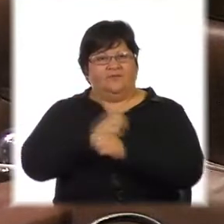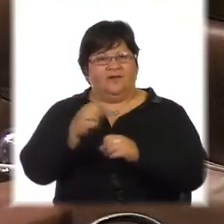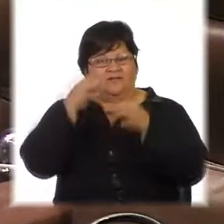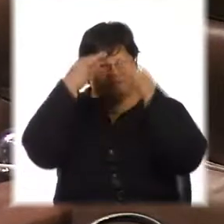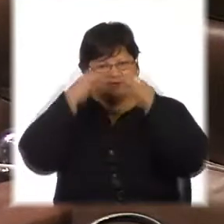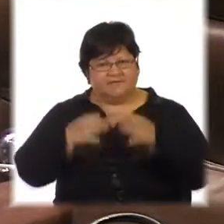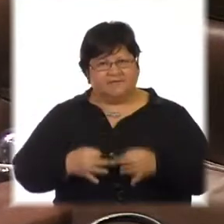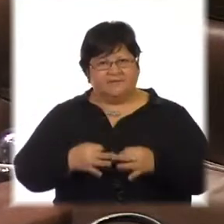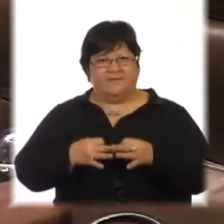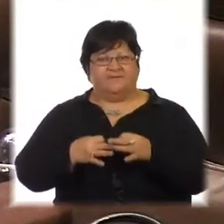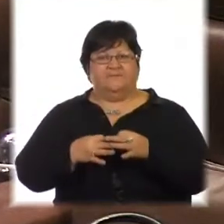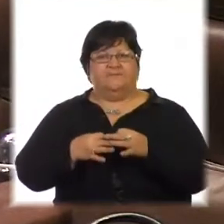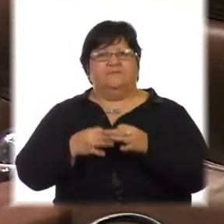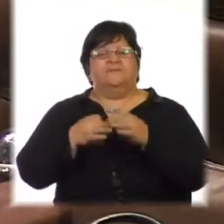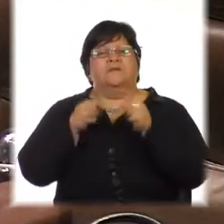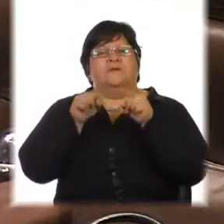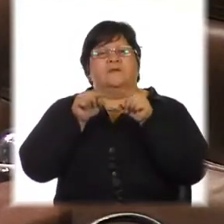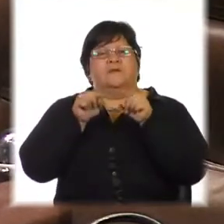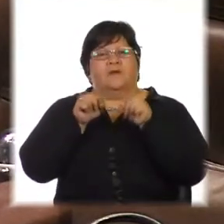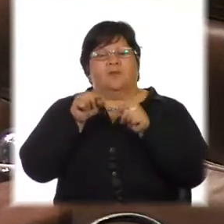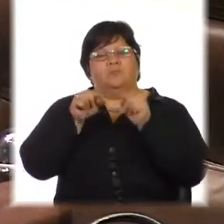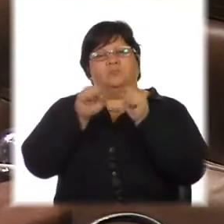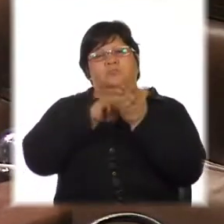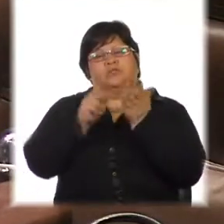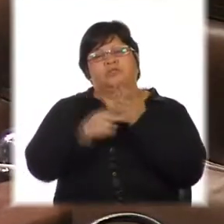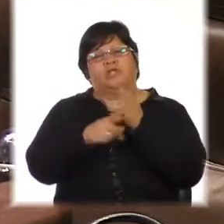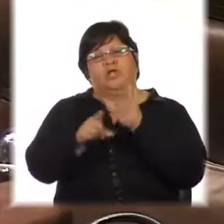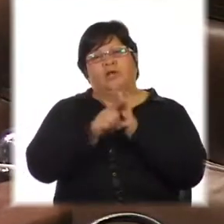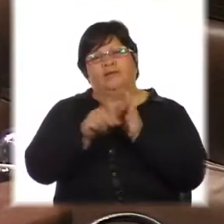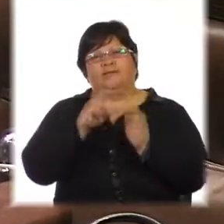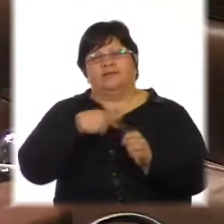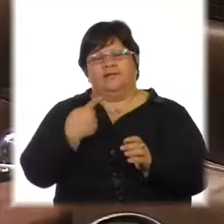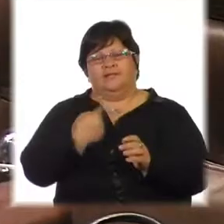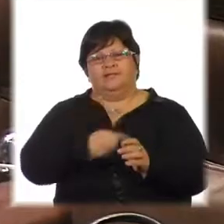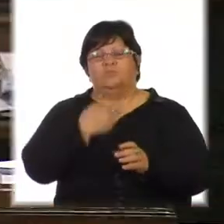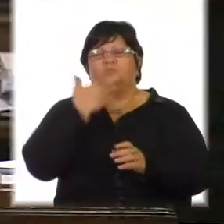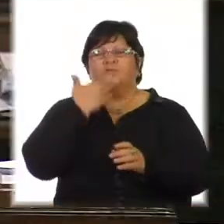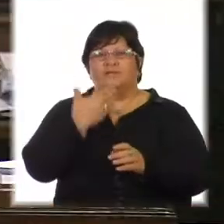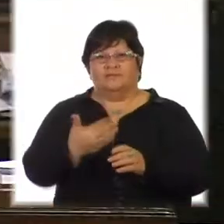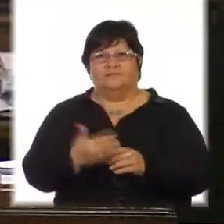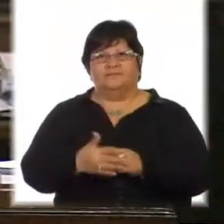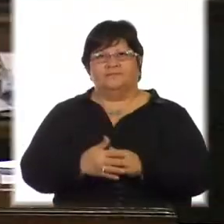a un proyecto de ley integral trans. Muchas gracias, señor Presidente. Gracias, diputado.